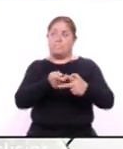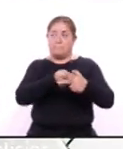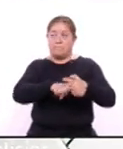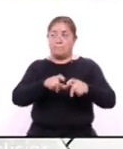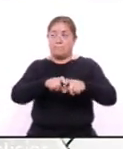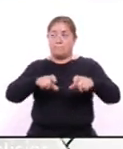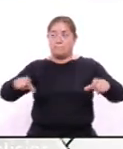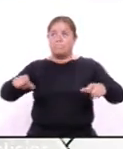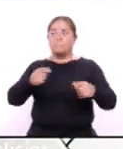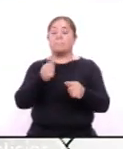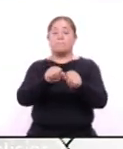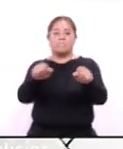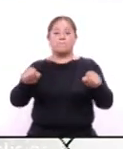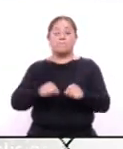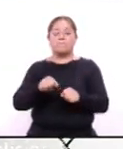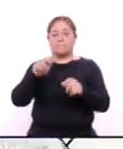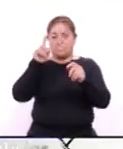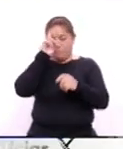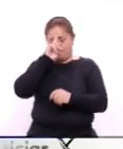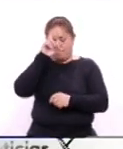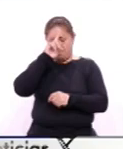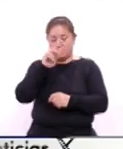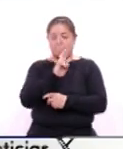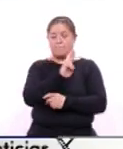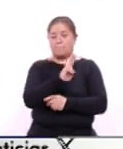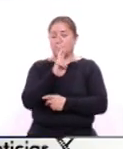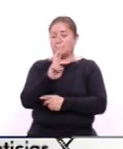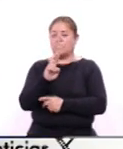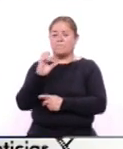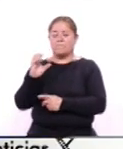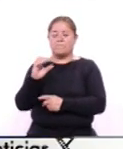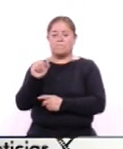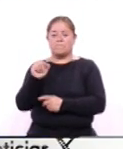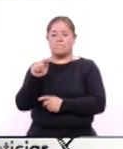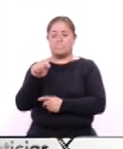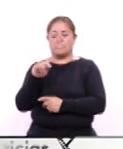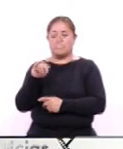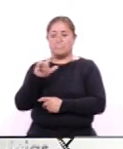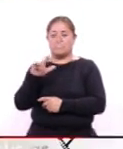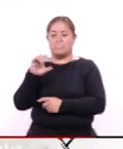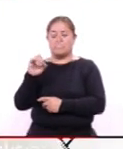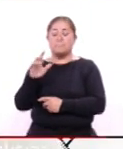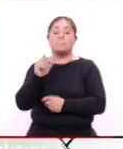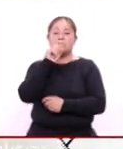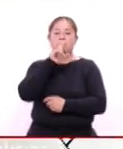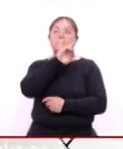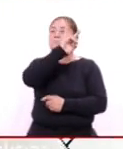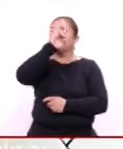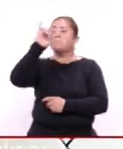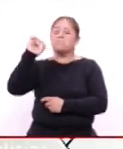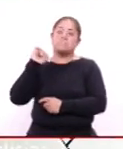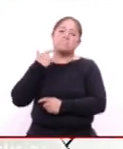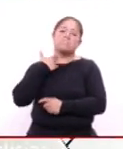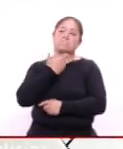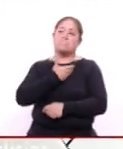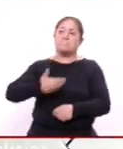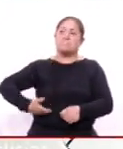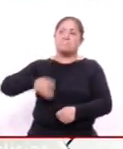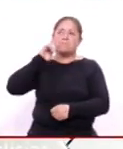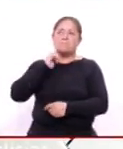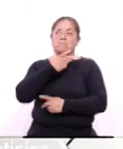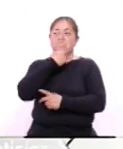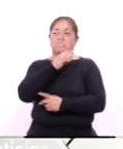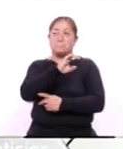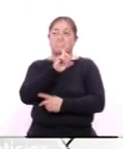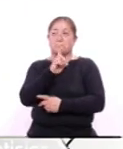de la sala de sesiones Roberto Rivera Castillo y de la galería de expresidentas y expresidentes de la CDH de Tlaxcala